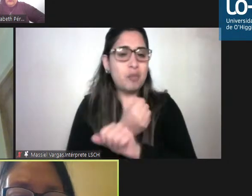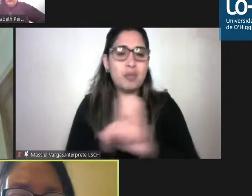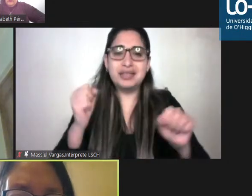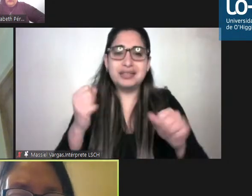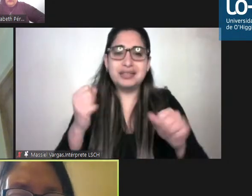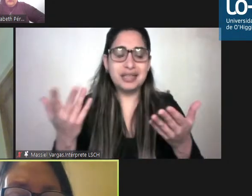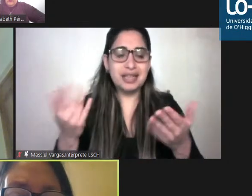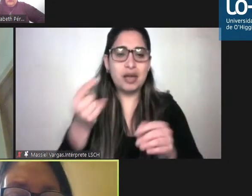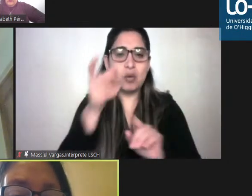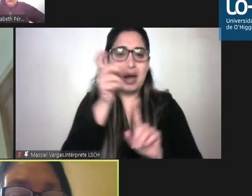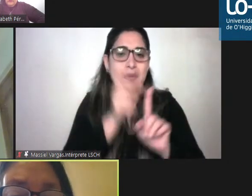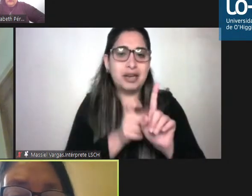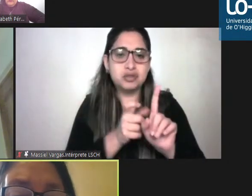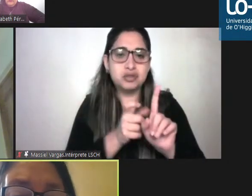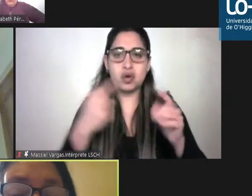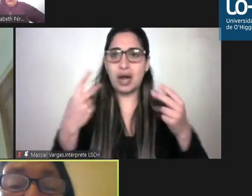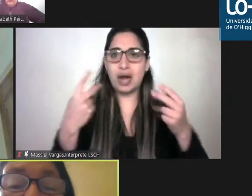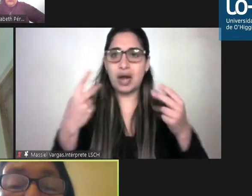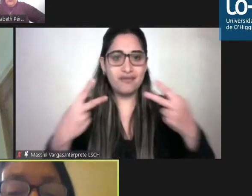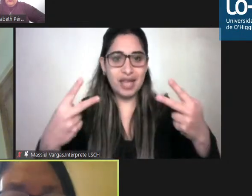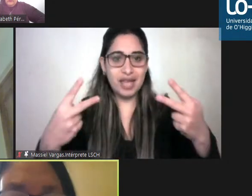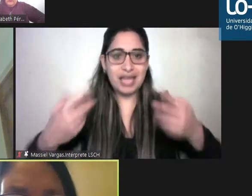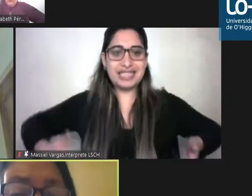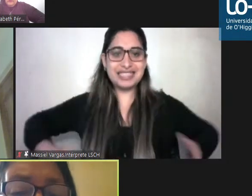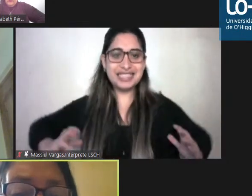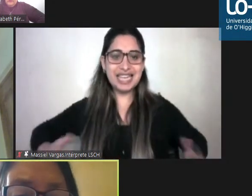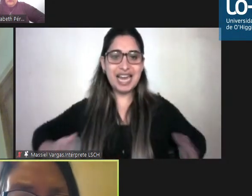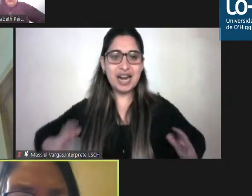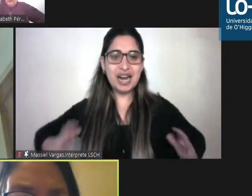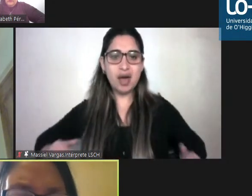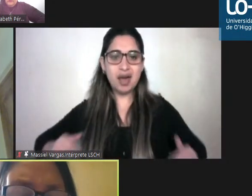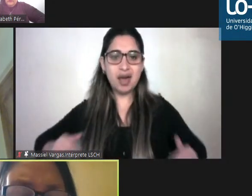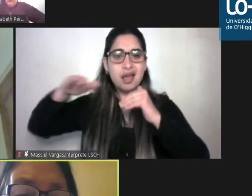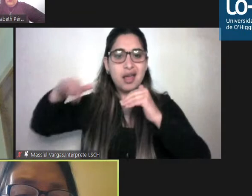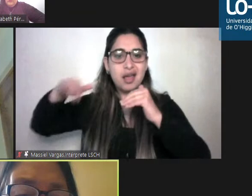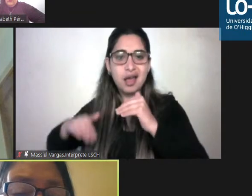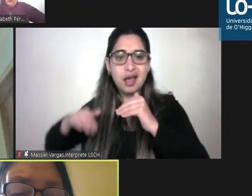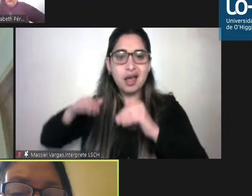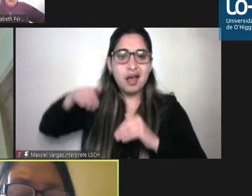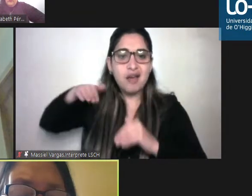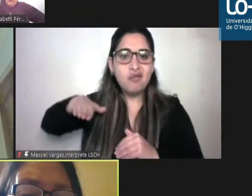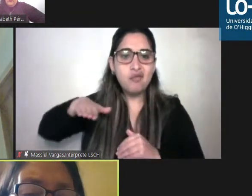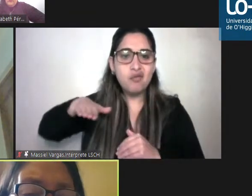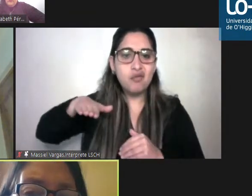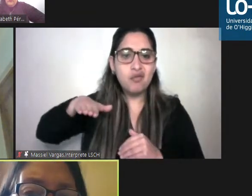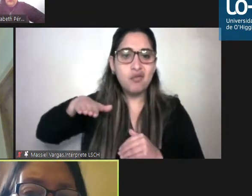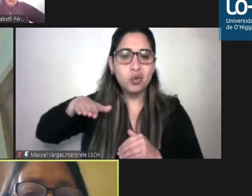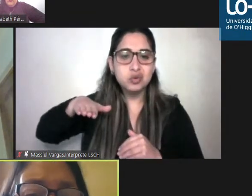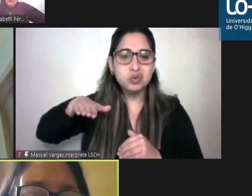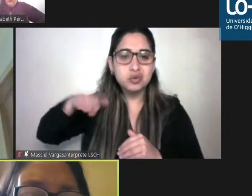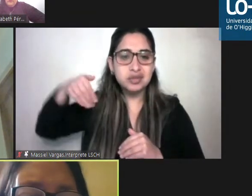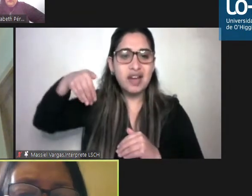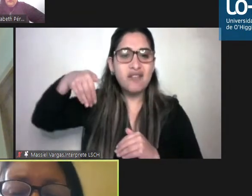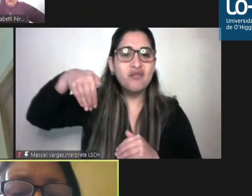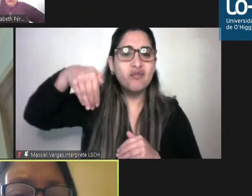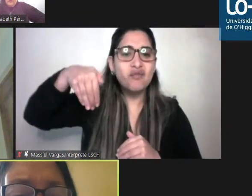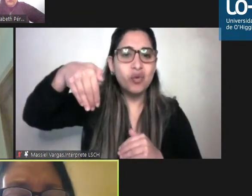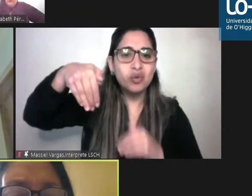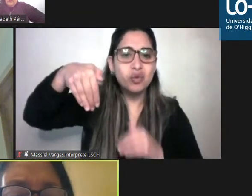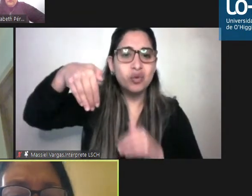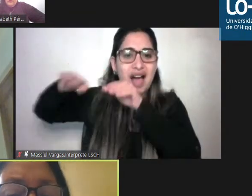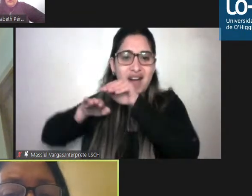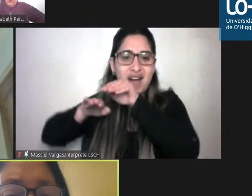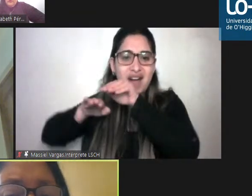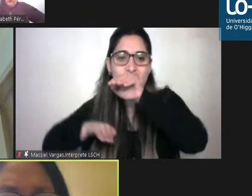persona viaje en silla de rueda en el maletero de un bus del interior a la ciudad no puede ser eso es